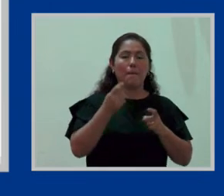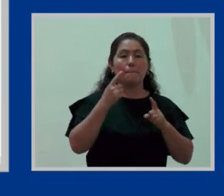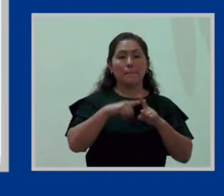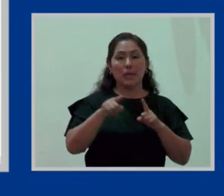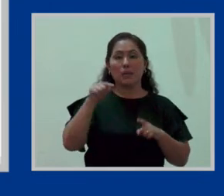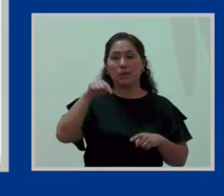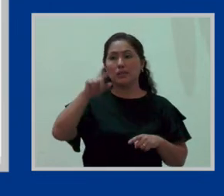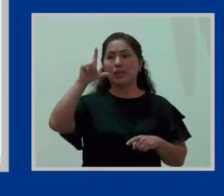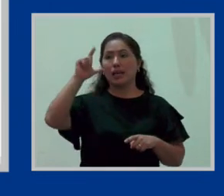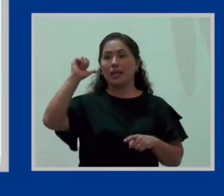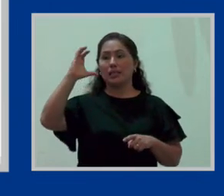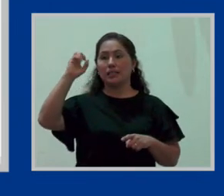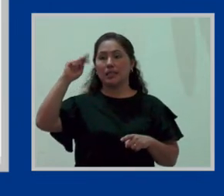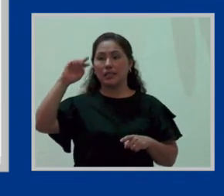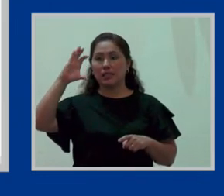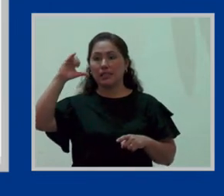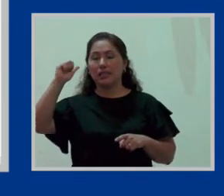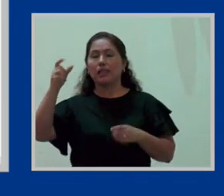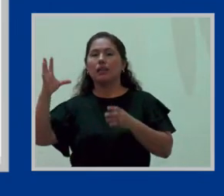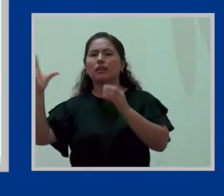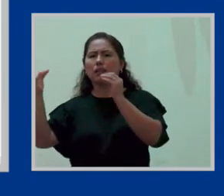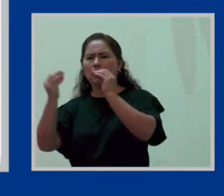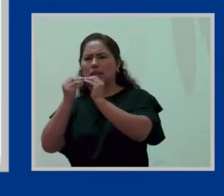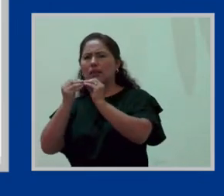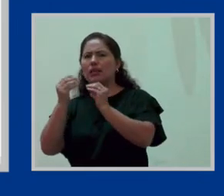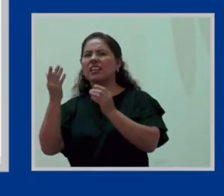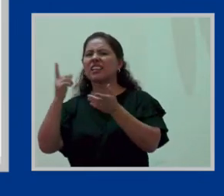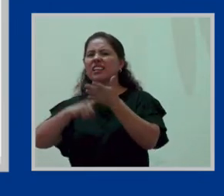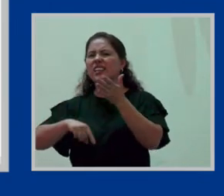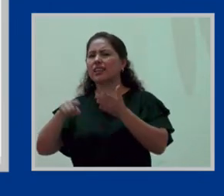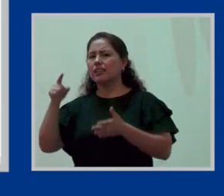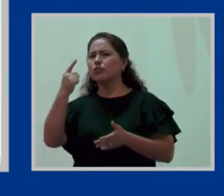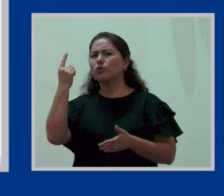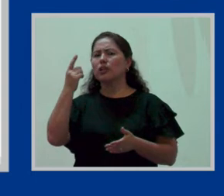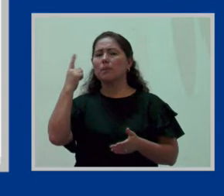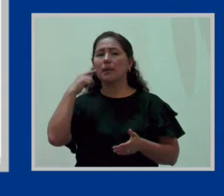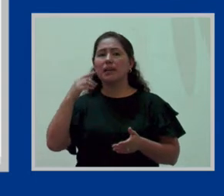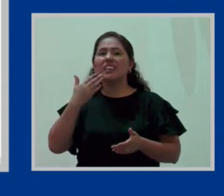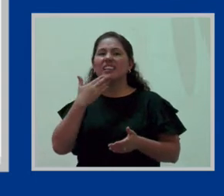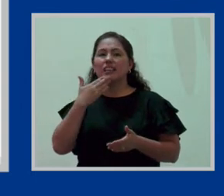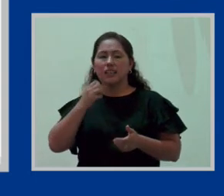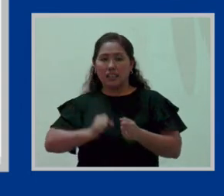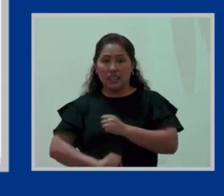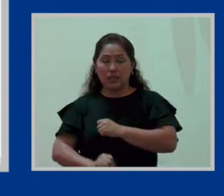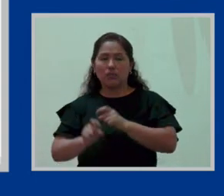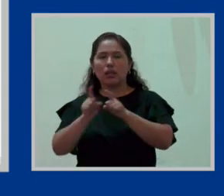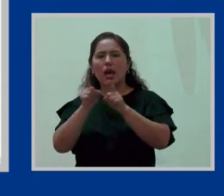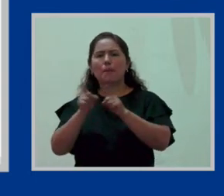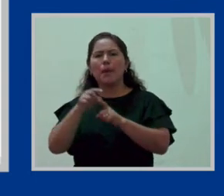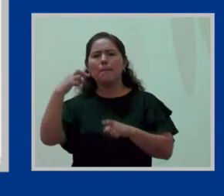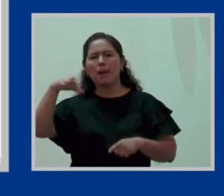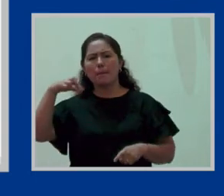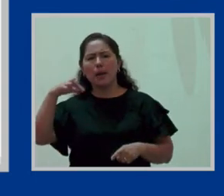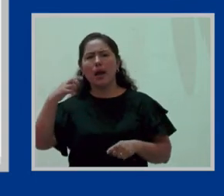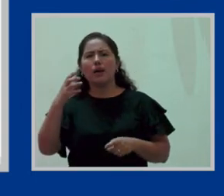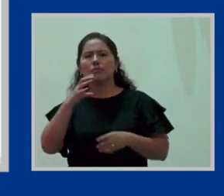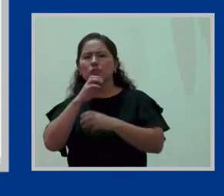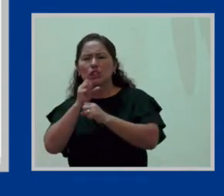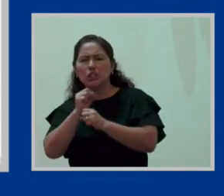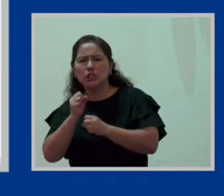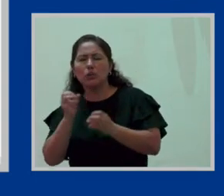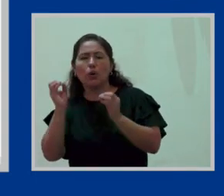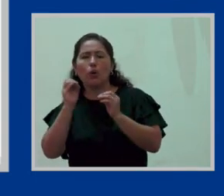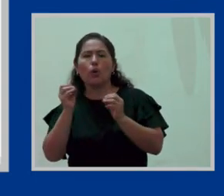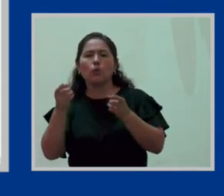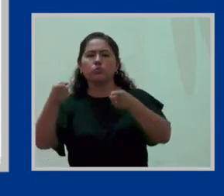licencia contempla la asistencia, no solamente para hijos, sino también para padres, cónyuges o convivientes.